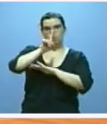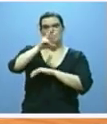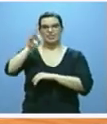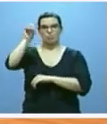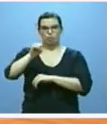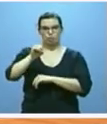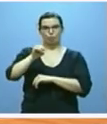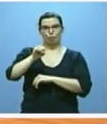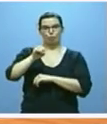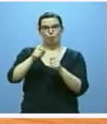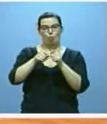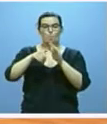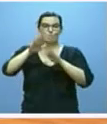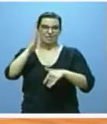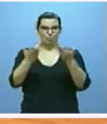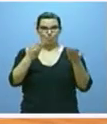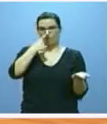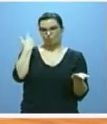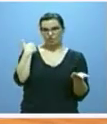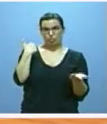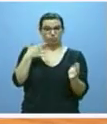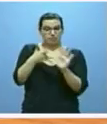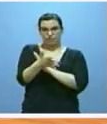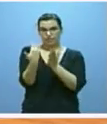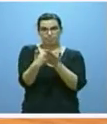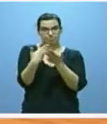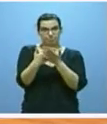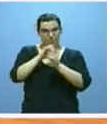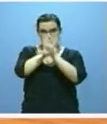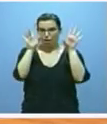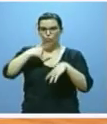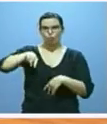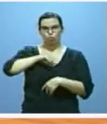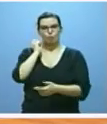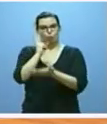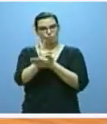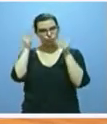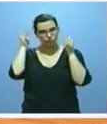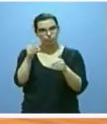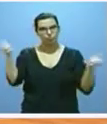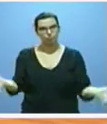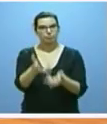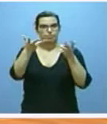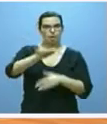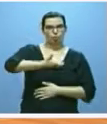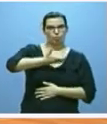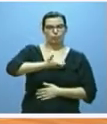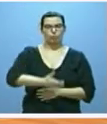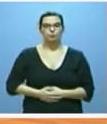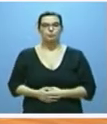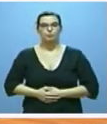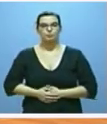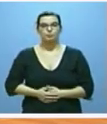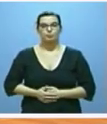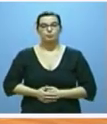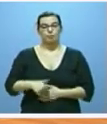% sobre 2016 y expresa claramente nuestra apuesta municipalista. En los próximos meses